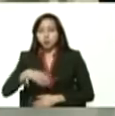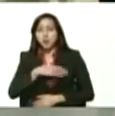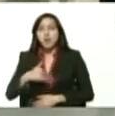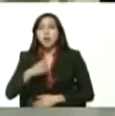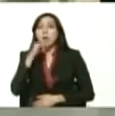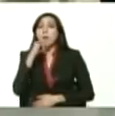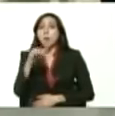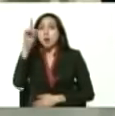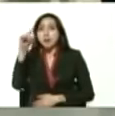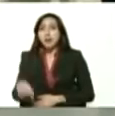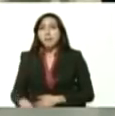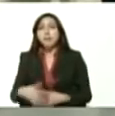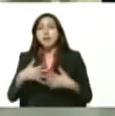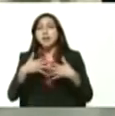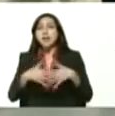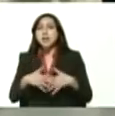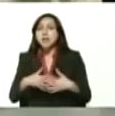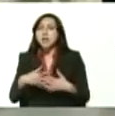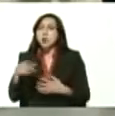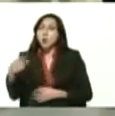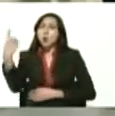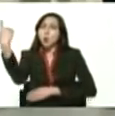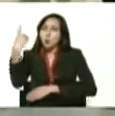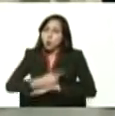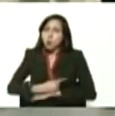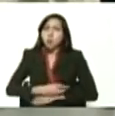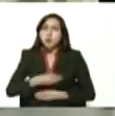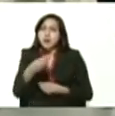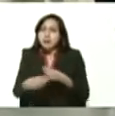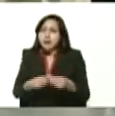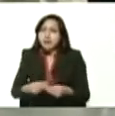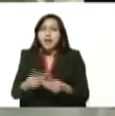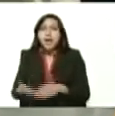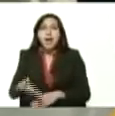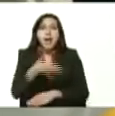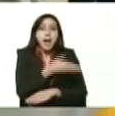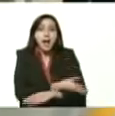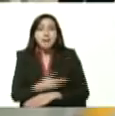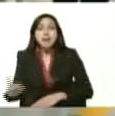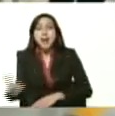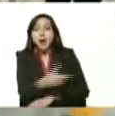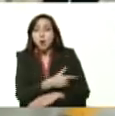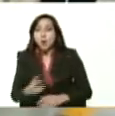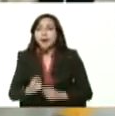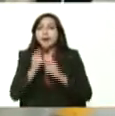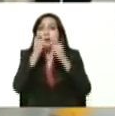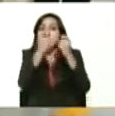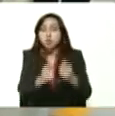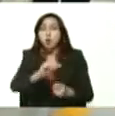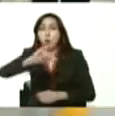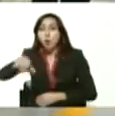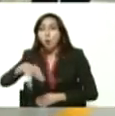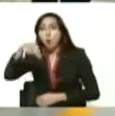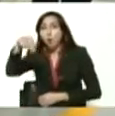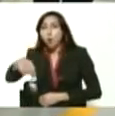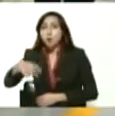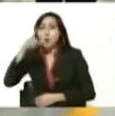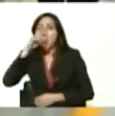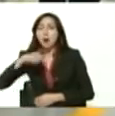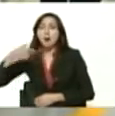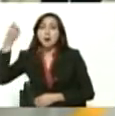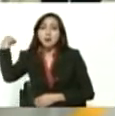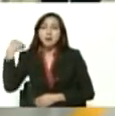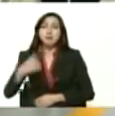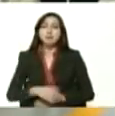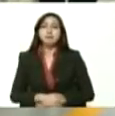que esta planta por instrucciones suyas la recibió la gobernación en junio del 2019